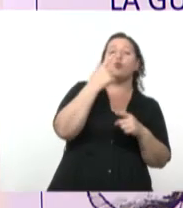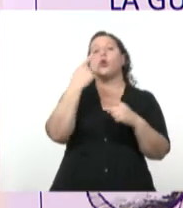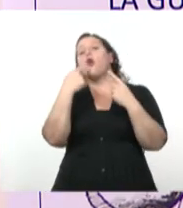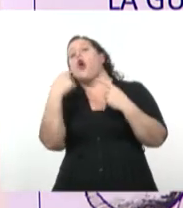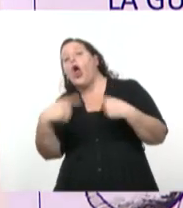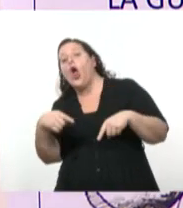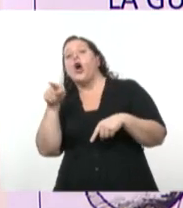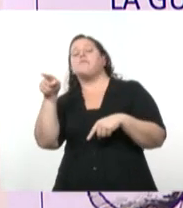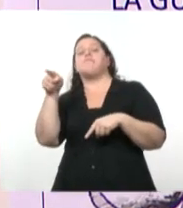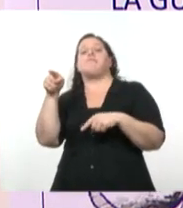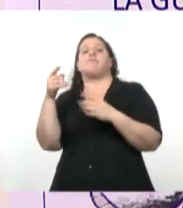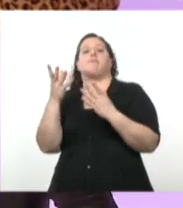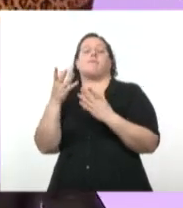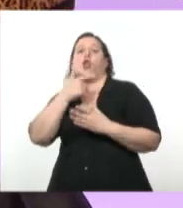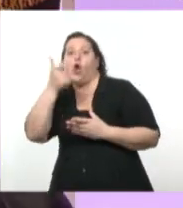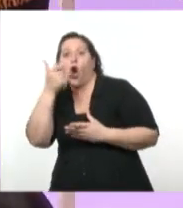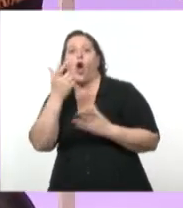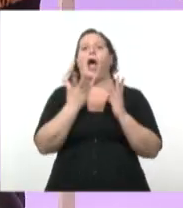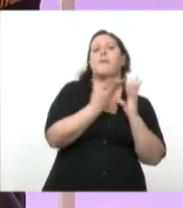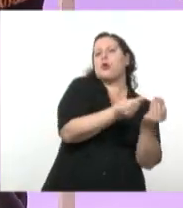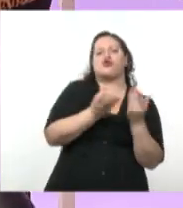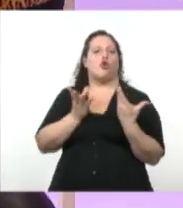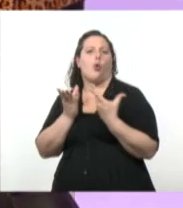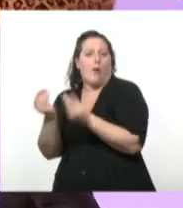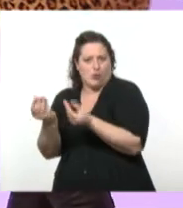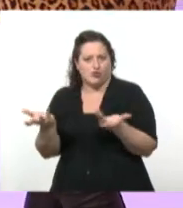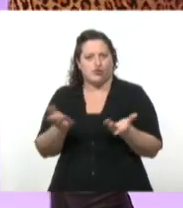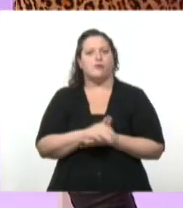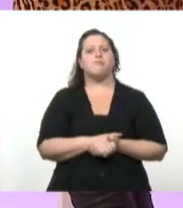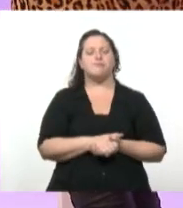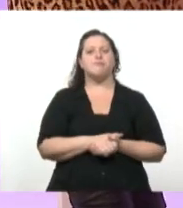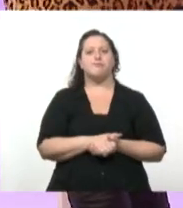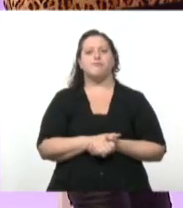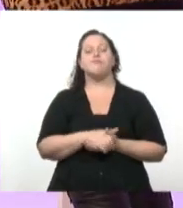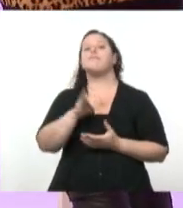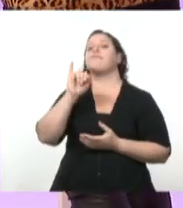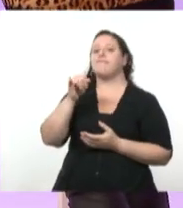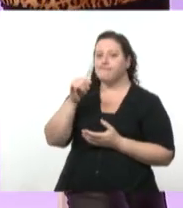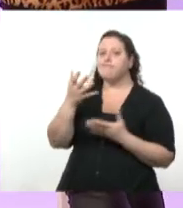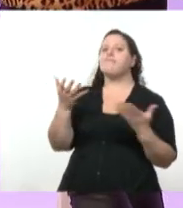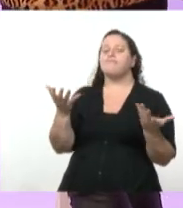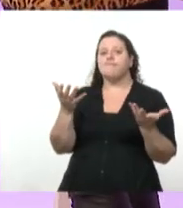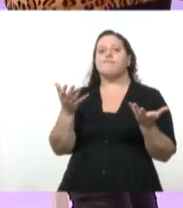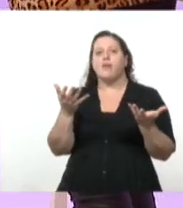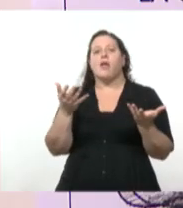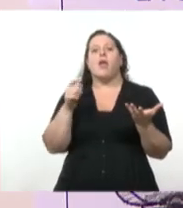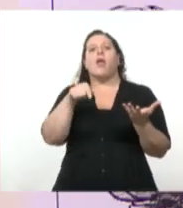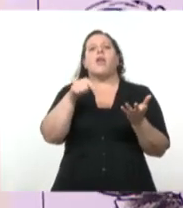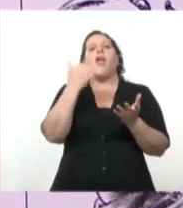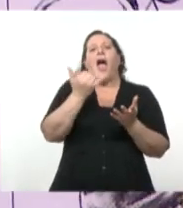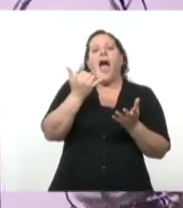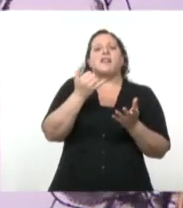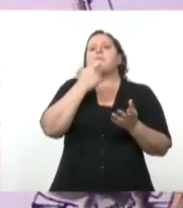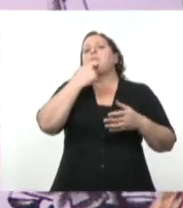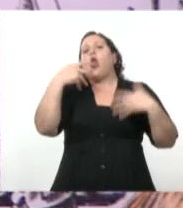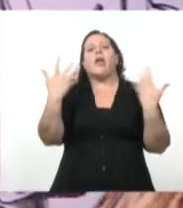Claro, que se dan en el seno de los países capitalistas. Claro, que se dan en los países capitalistas y que están influenciados por la